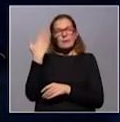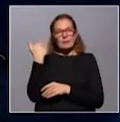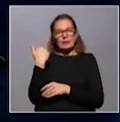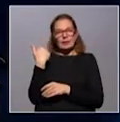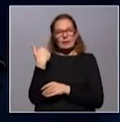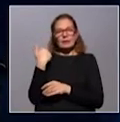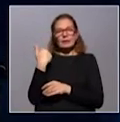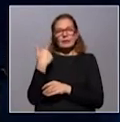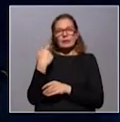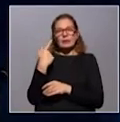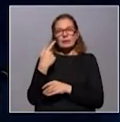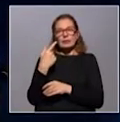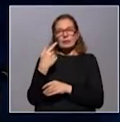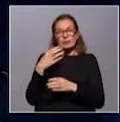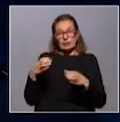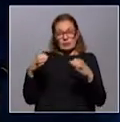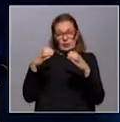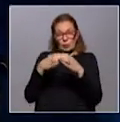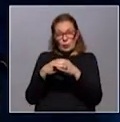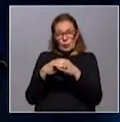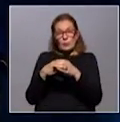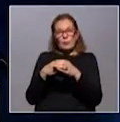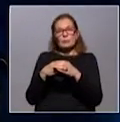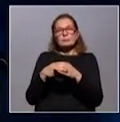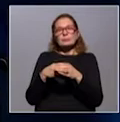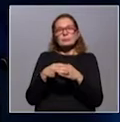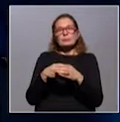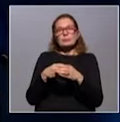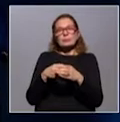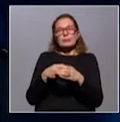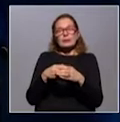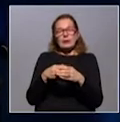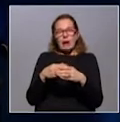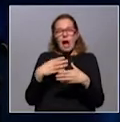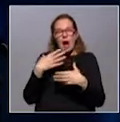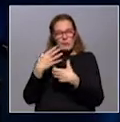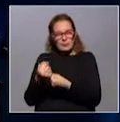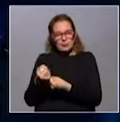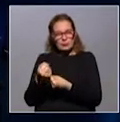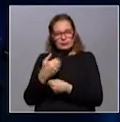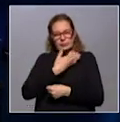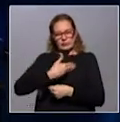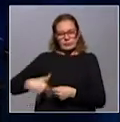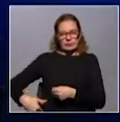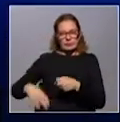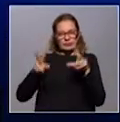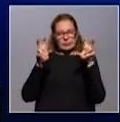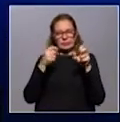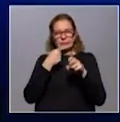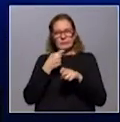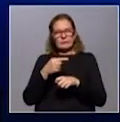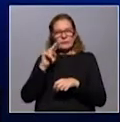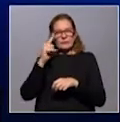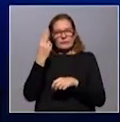el integrante del grupo honorario que asesora al gobierno en este tema, ha dicho que